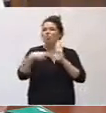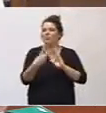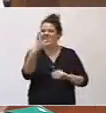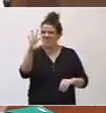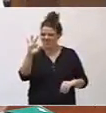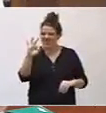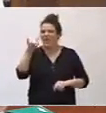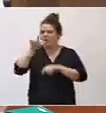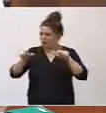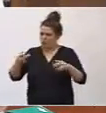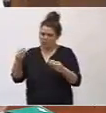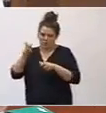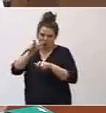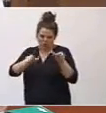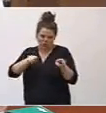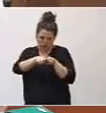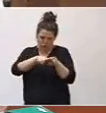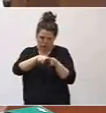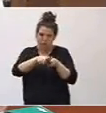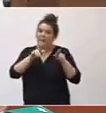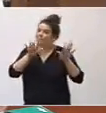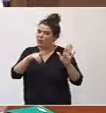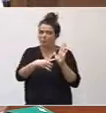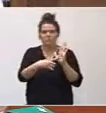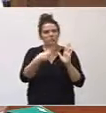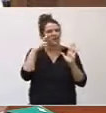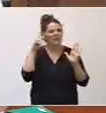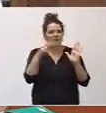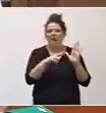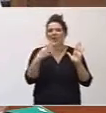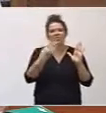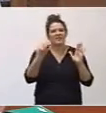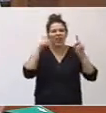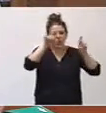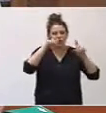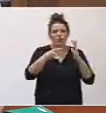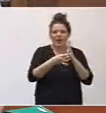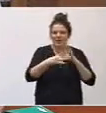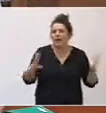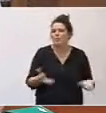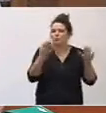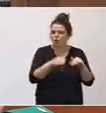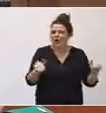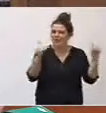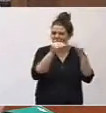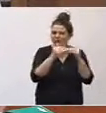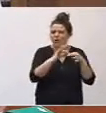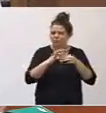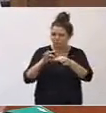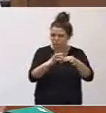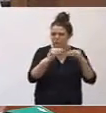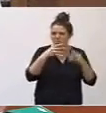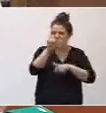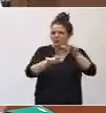incluso ahí refleja que la mejora de la calidad y la eficiencia de la educación y la promoción de la equidad, la cohesión social y la